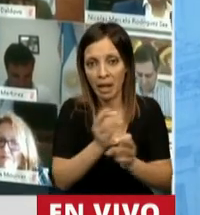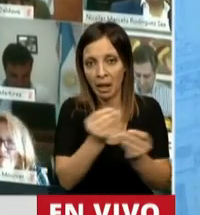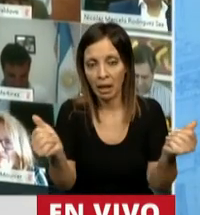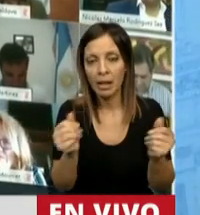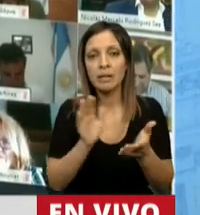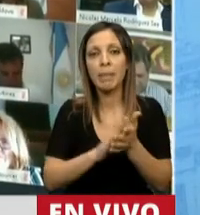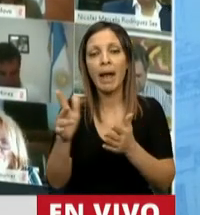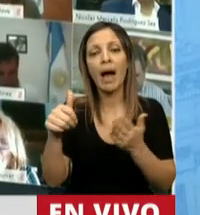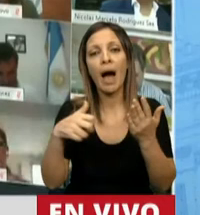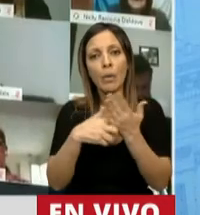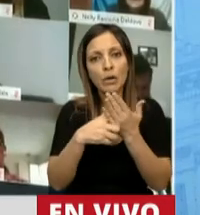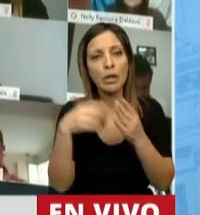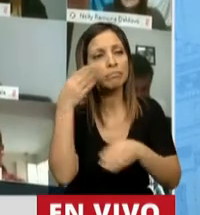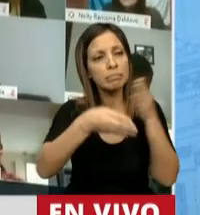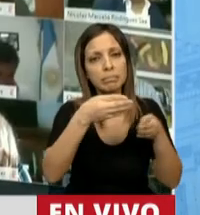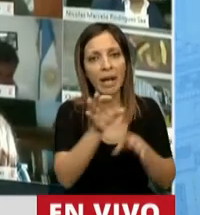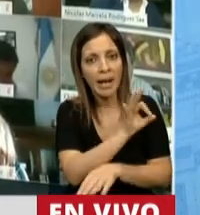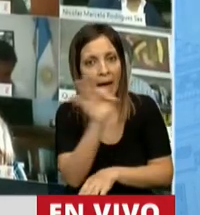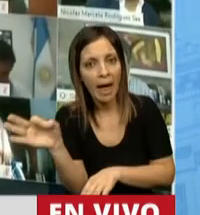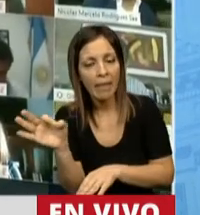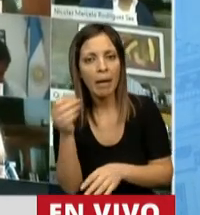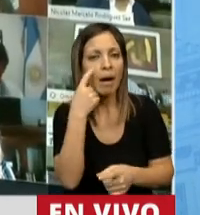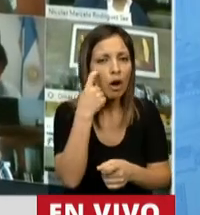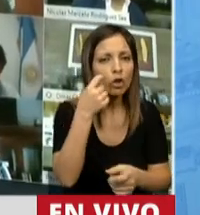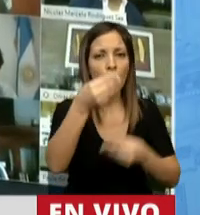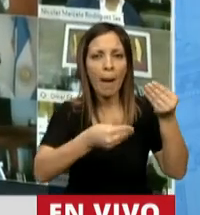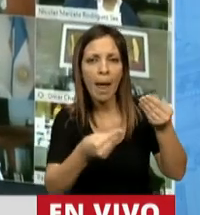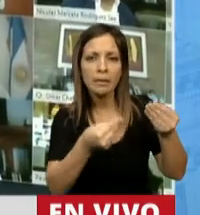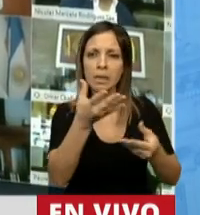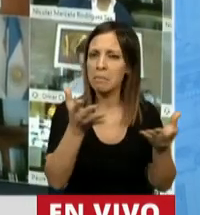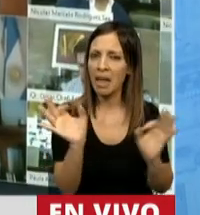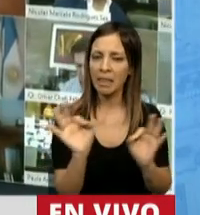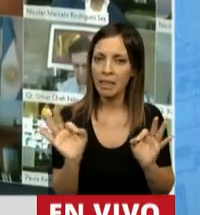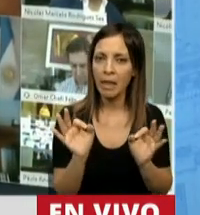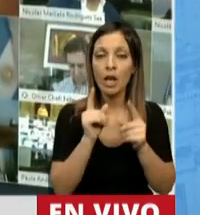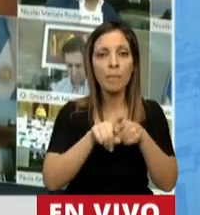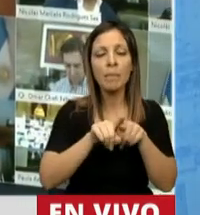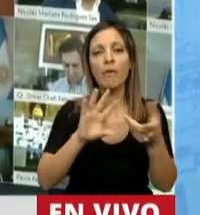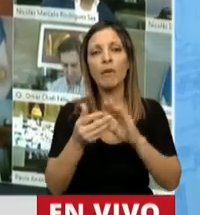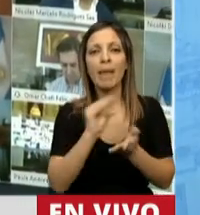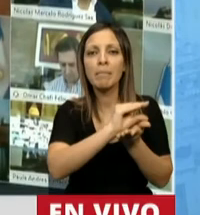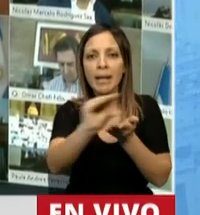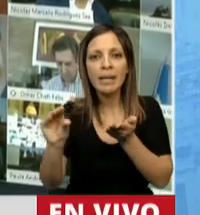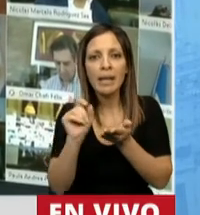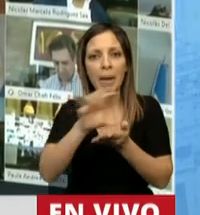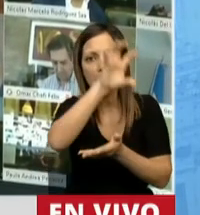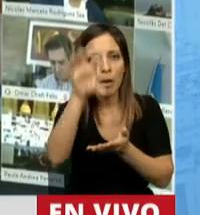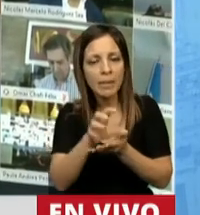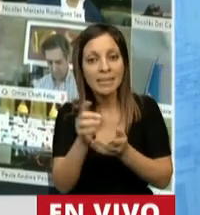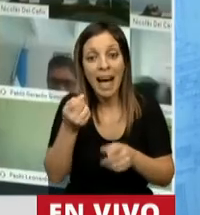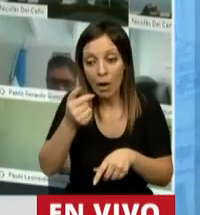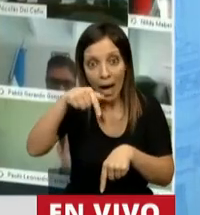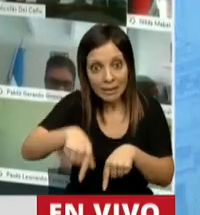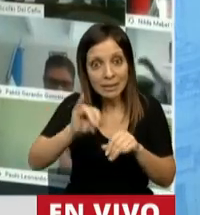como auditor de los balances, así como certificador de las partidas que transfiere al Estado Nacional, y recién este año, con la